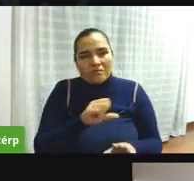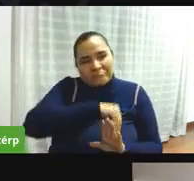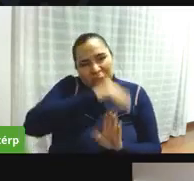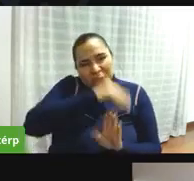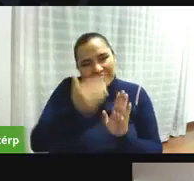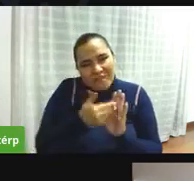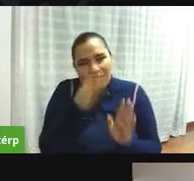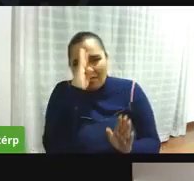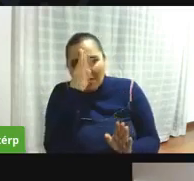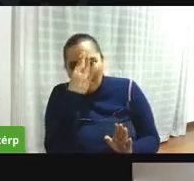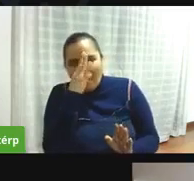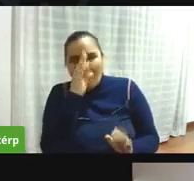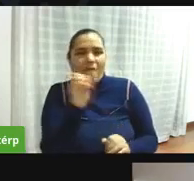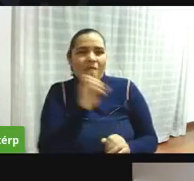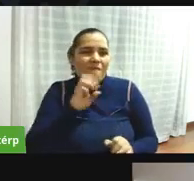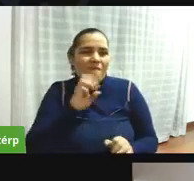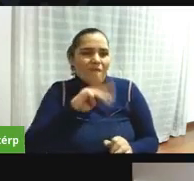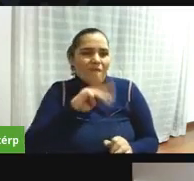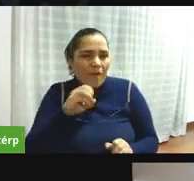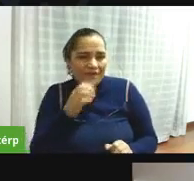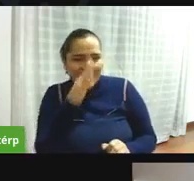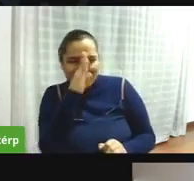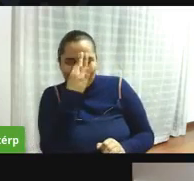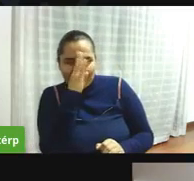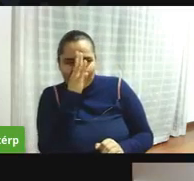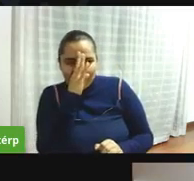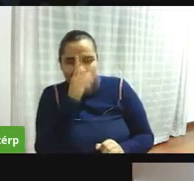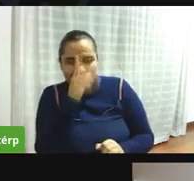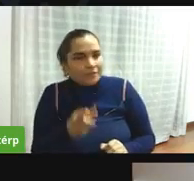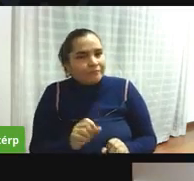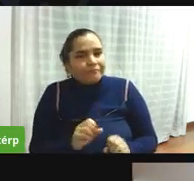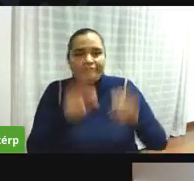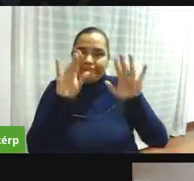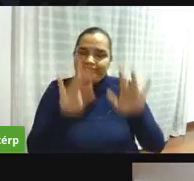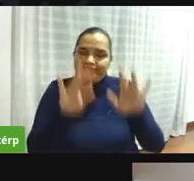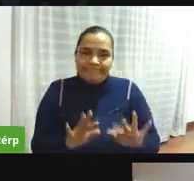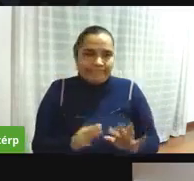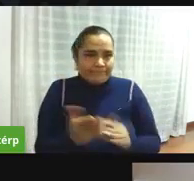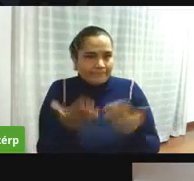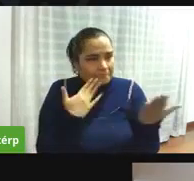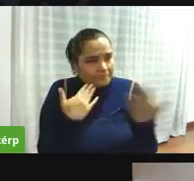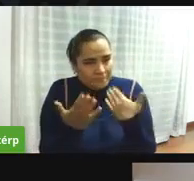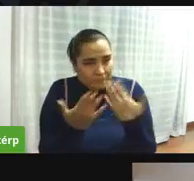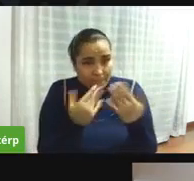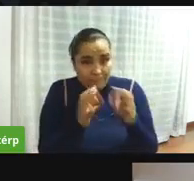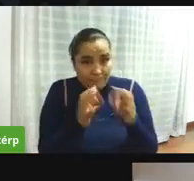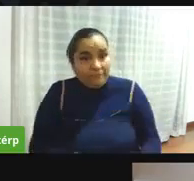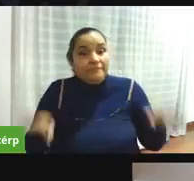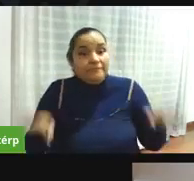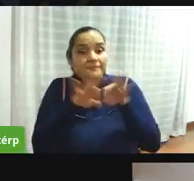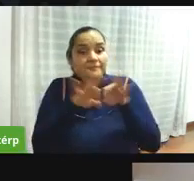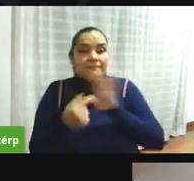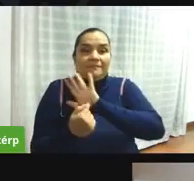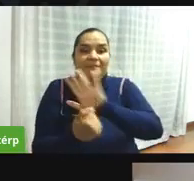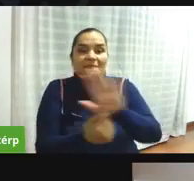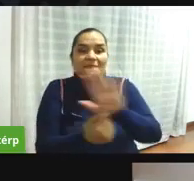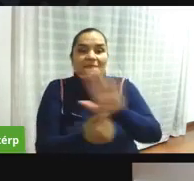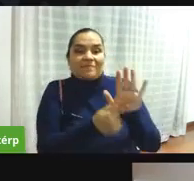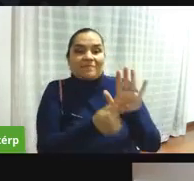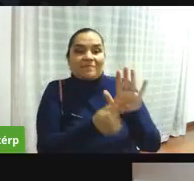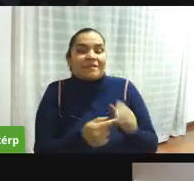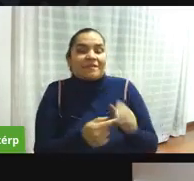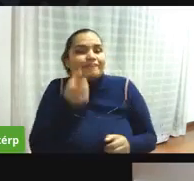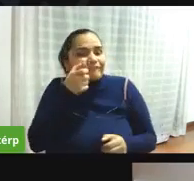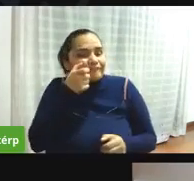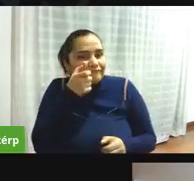hacerlo con el organismo que tiene la más alta calidad la más alta reputación en materia electoral como es la misión de observación electoral